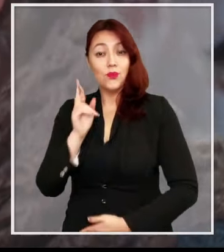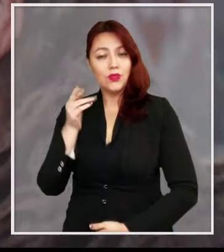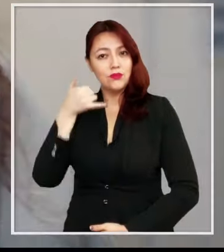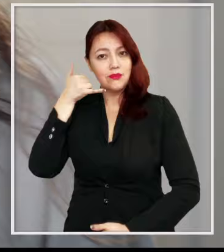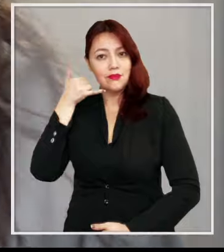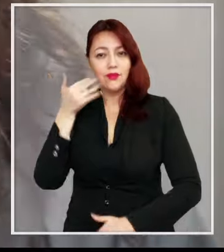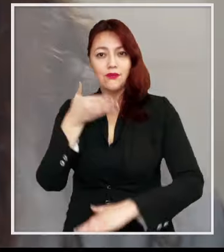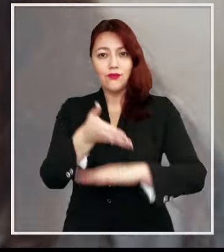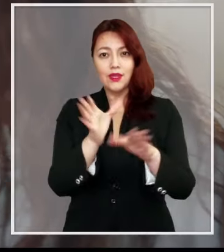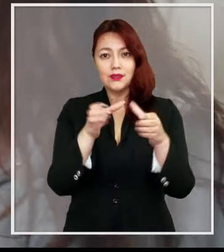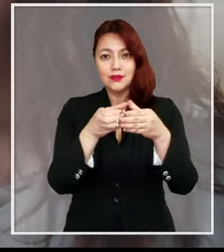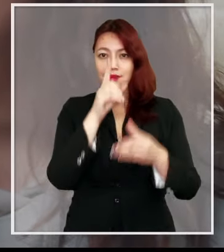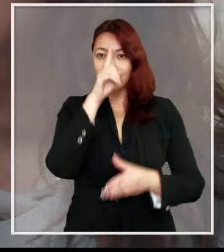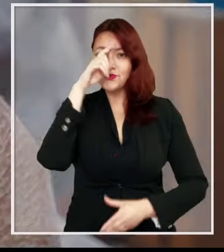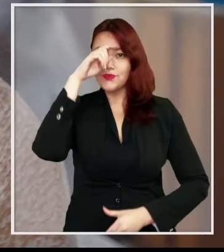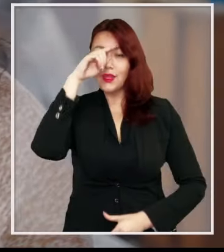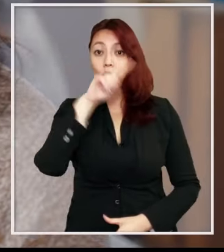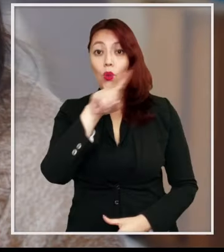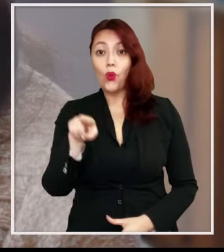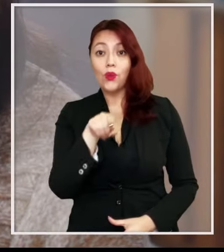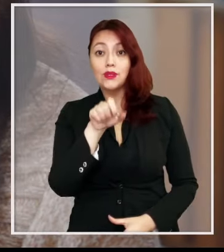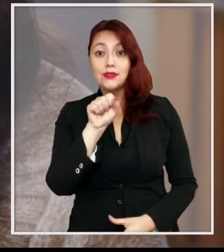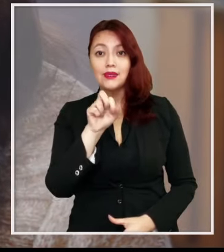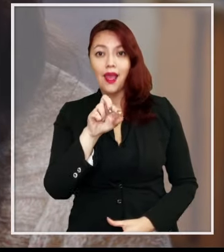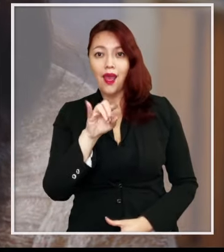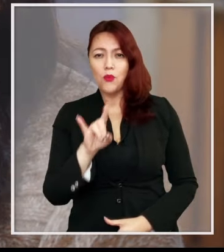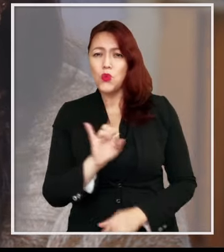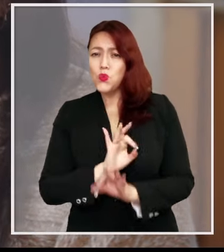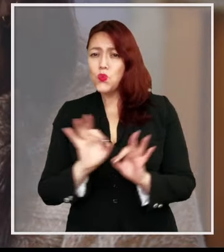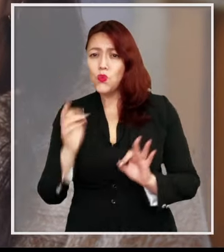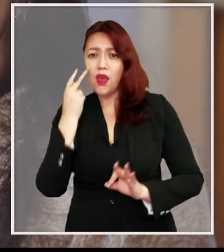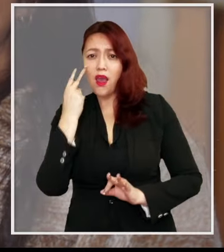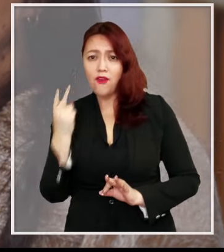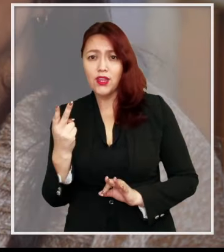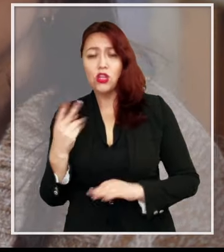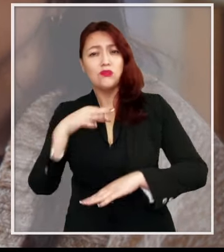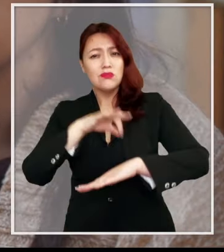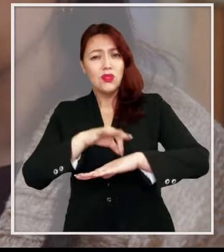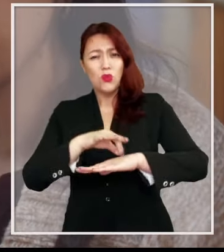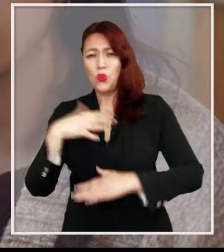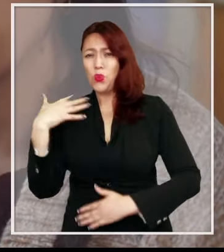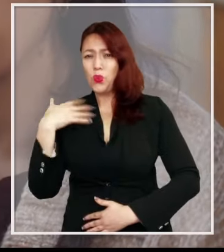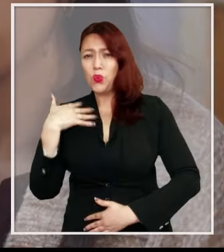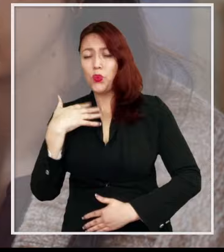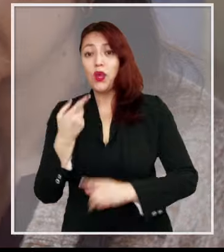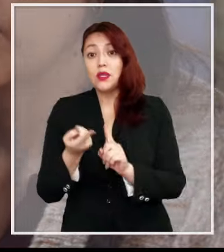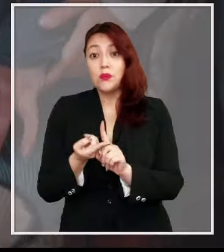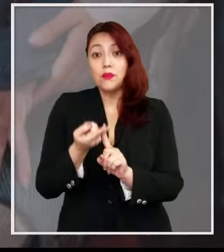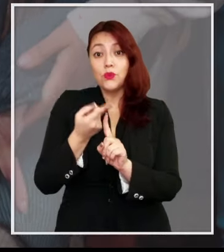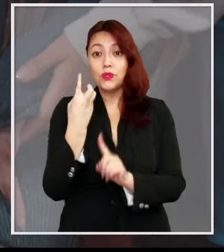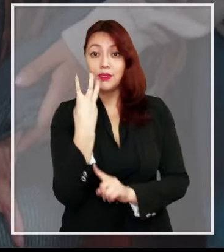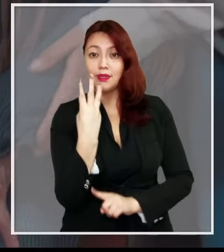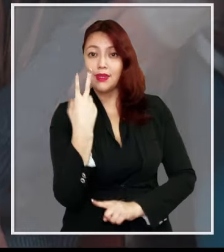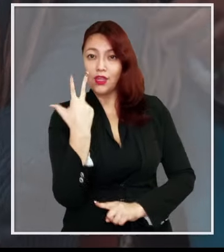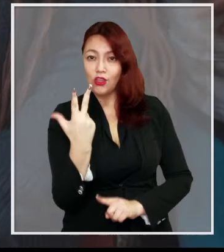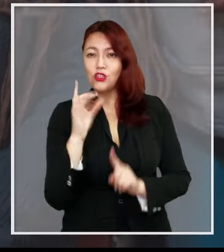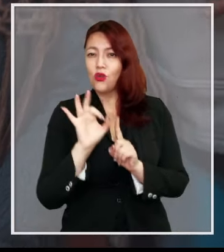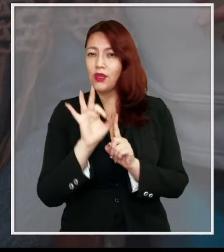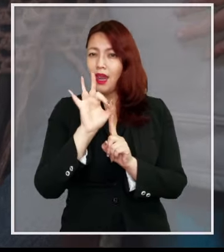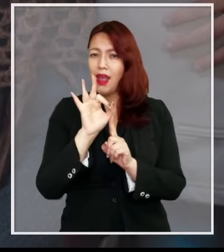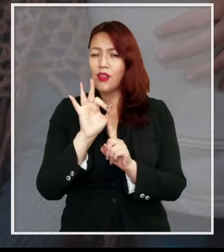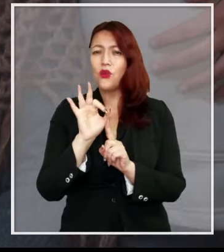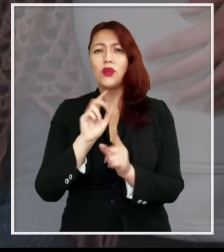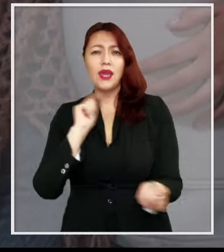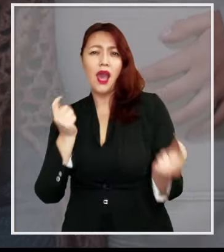Responde o acuda a su consultorio o SAPU. Nunca lo había visto así. Y ante estos síntomas de gravedad, como temperatura sobre 38